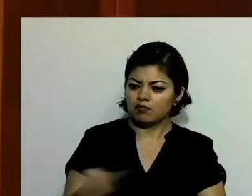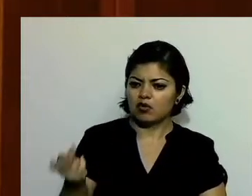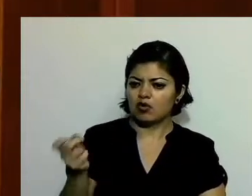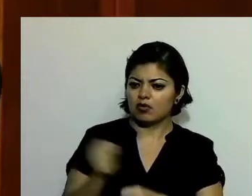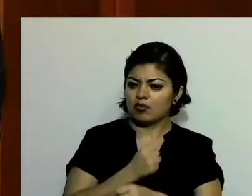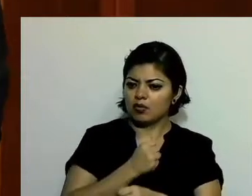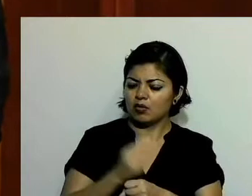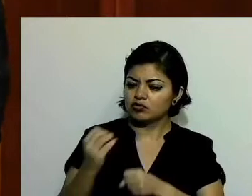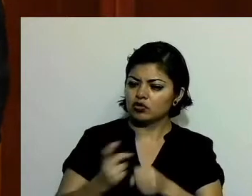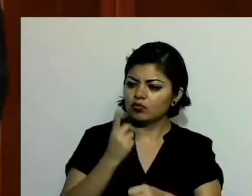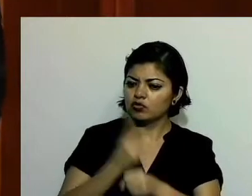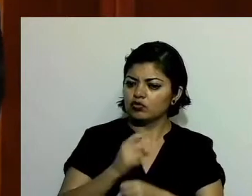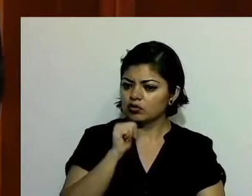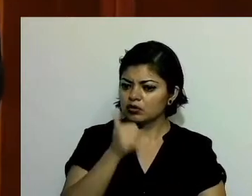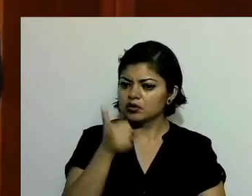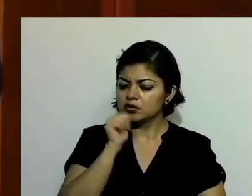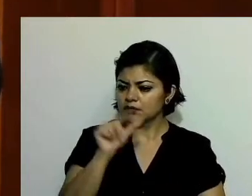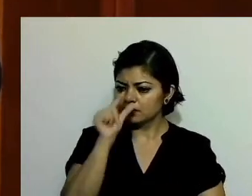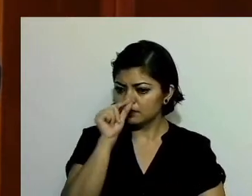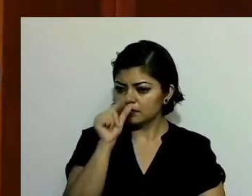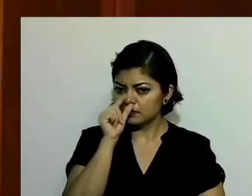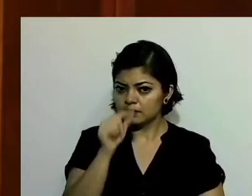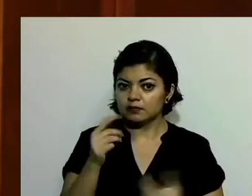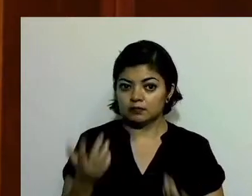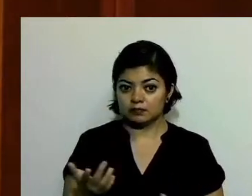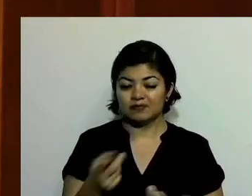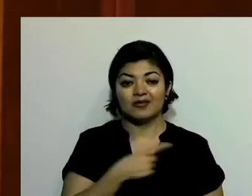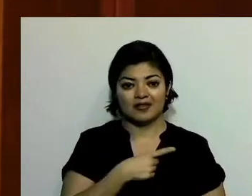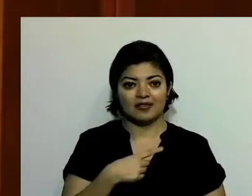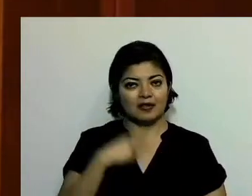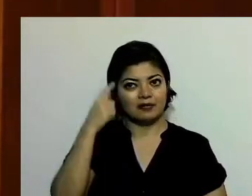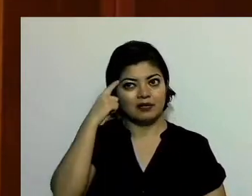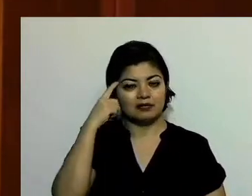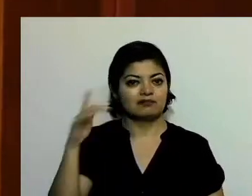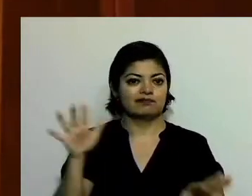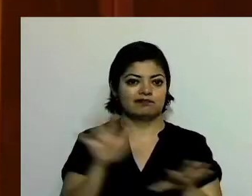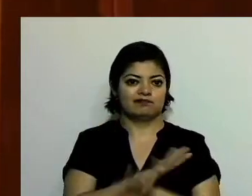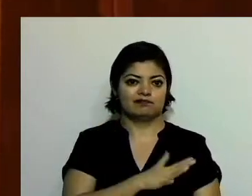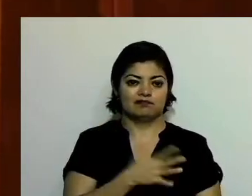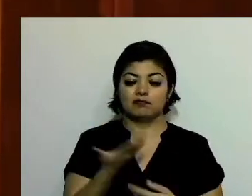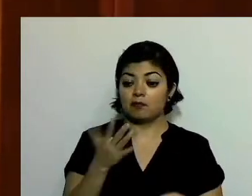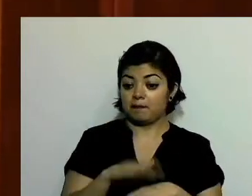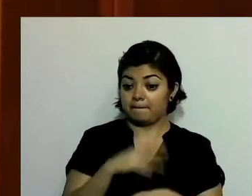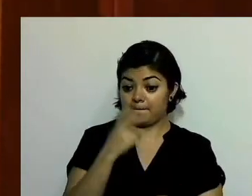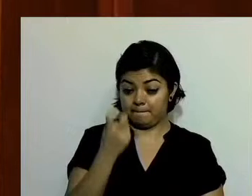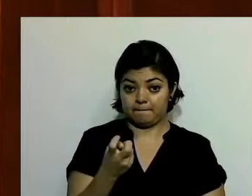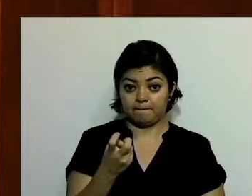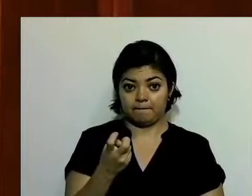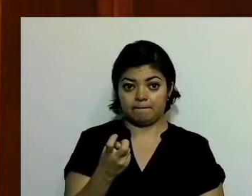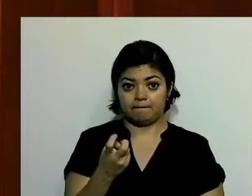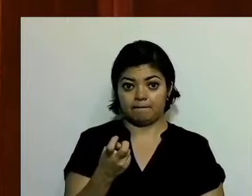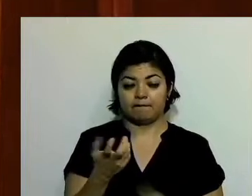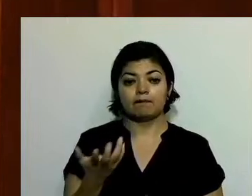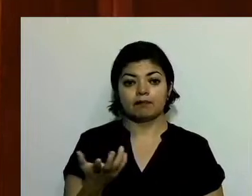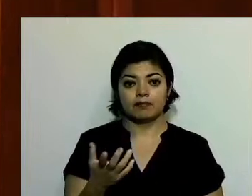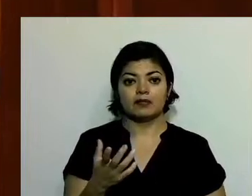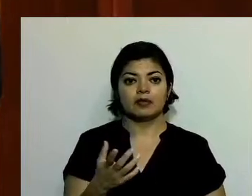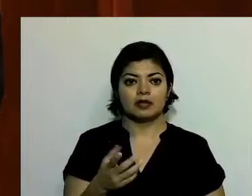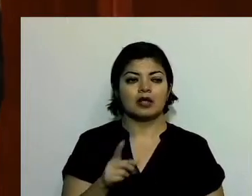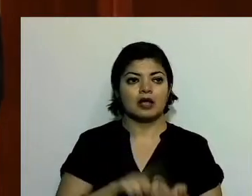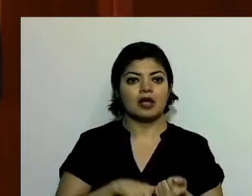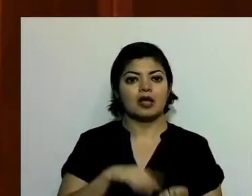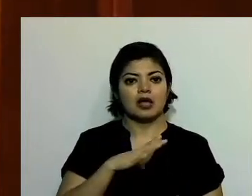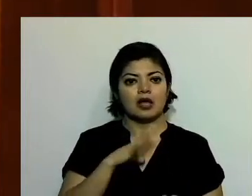oportunidades, como lo hemos señalado. Hay que transformarla y para ello, a iniciativa